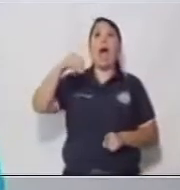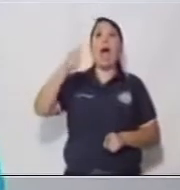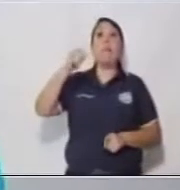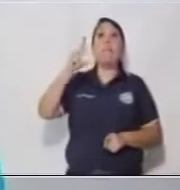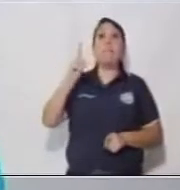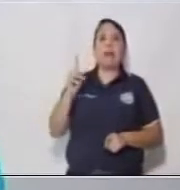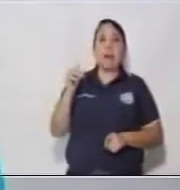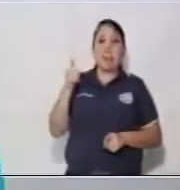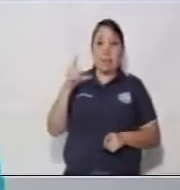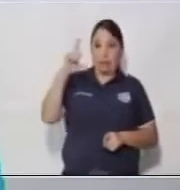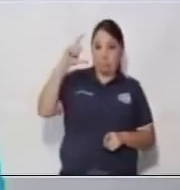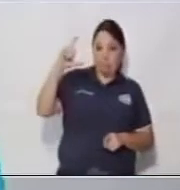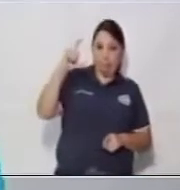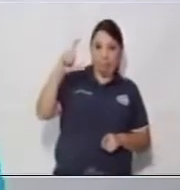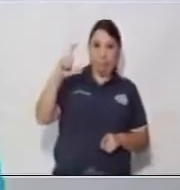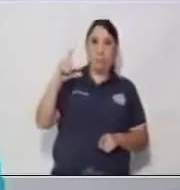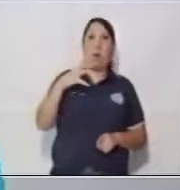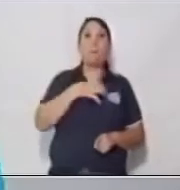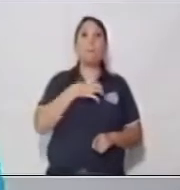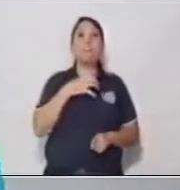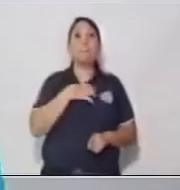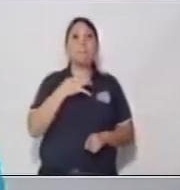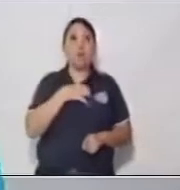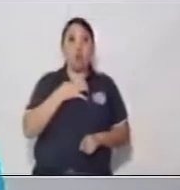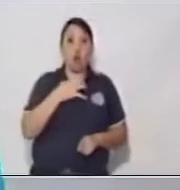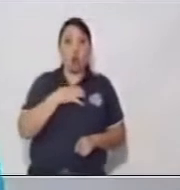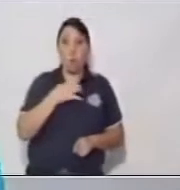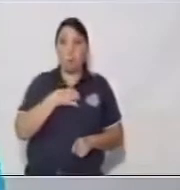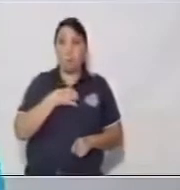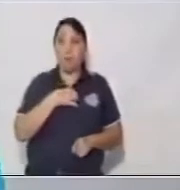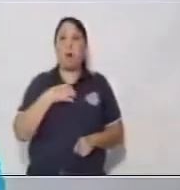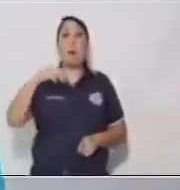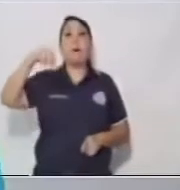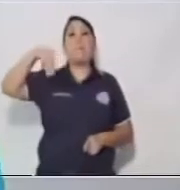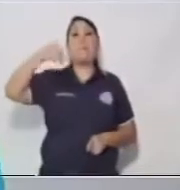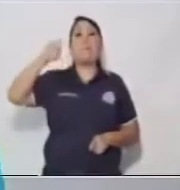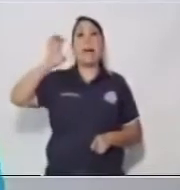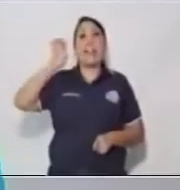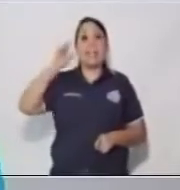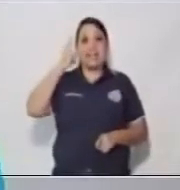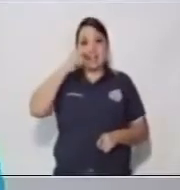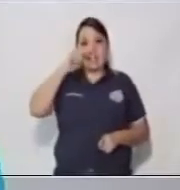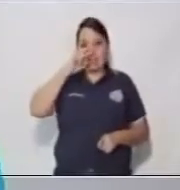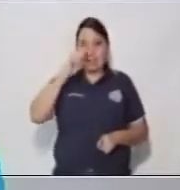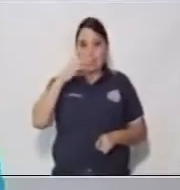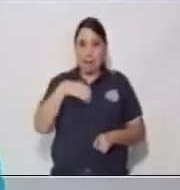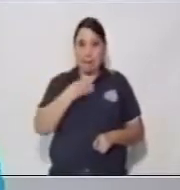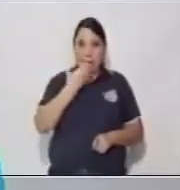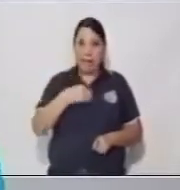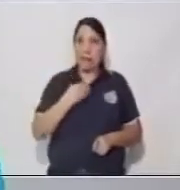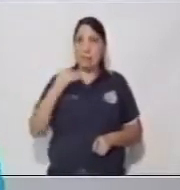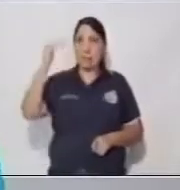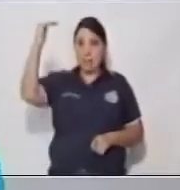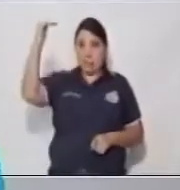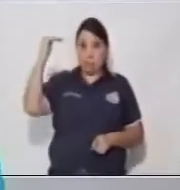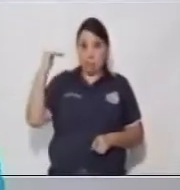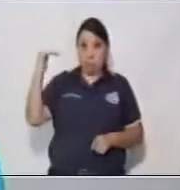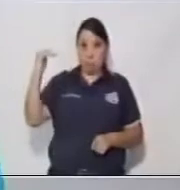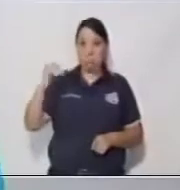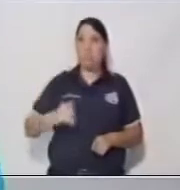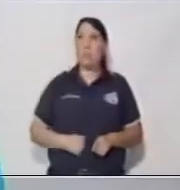ortográfica con Amada porque es el nombre de la maestra. Muy bien. El sustantivo